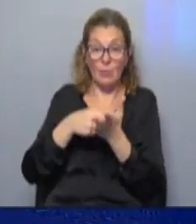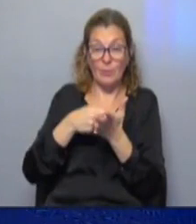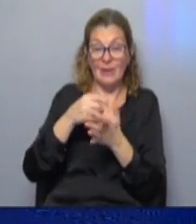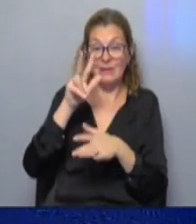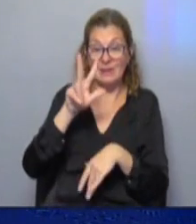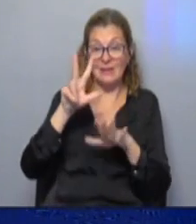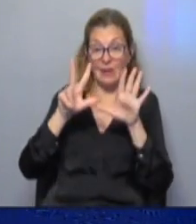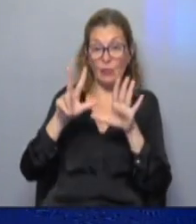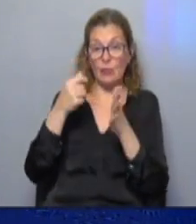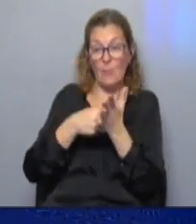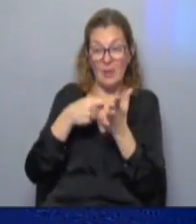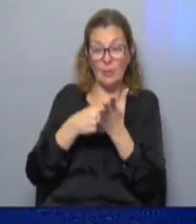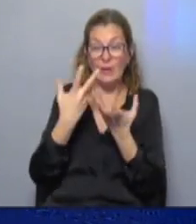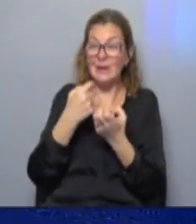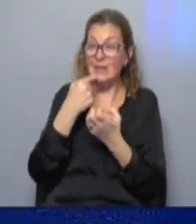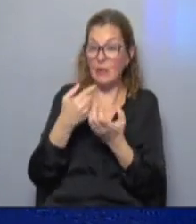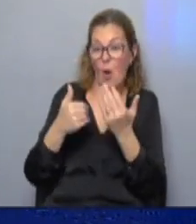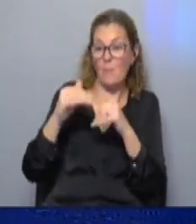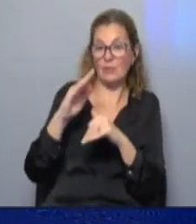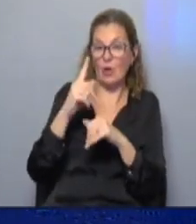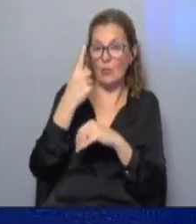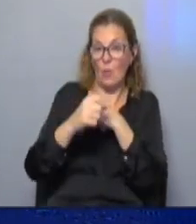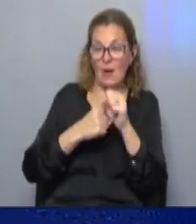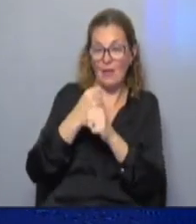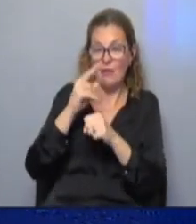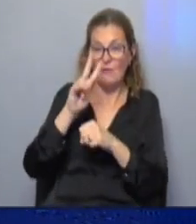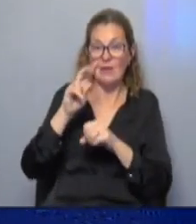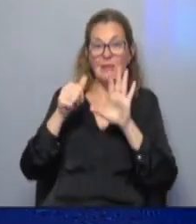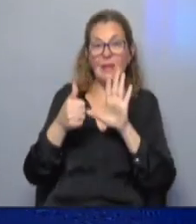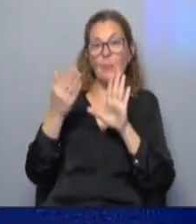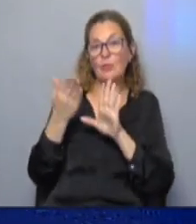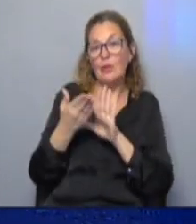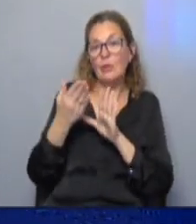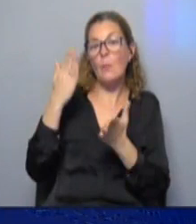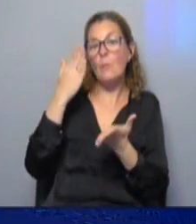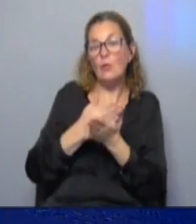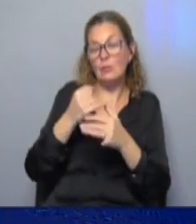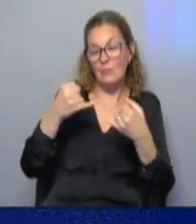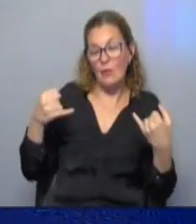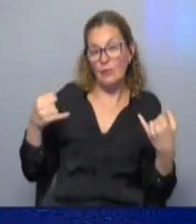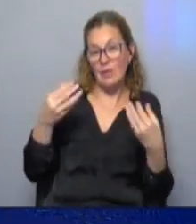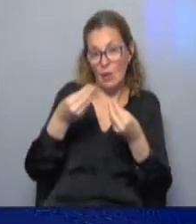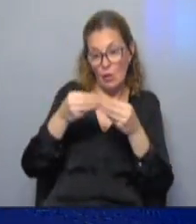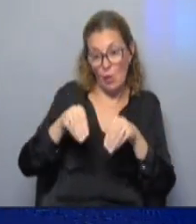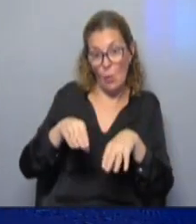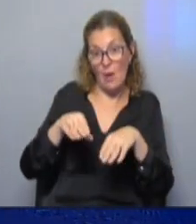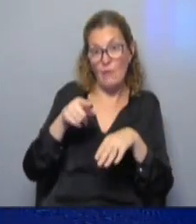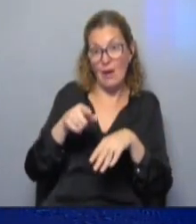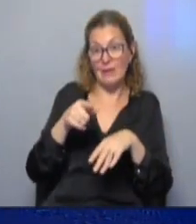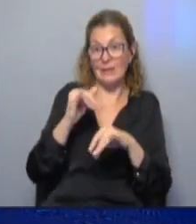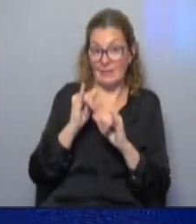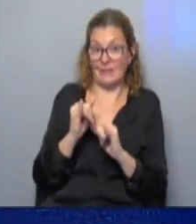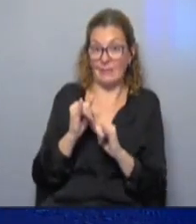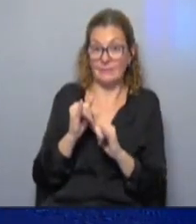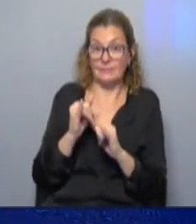38 pesos esto significa que tuvo un aumento en un año de 26% y por último el fideo seco y los huevos ahí sí hay